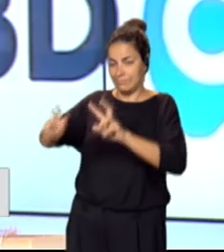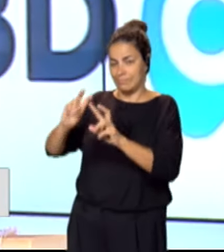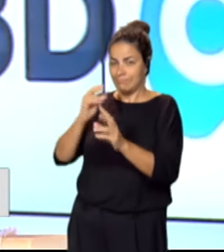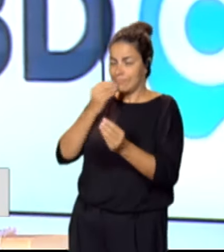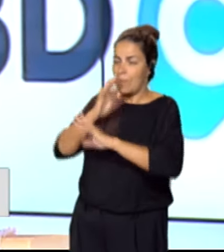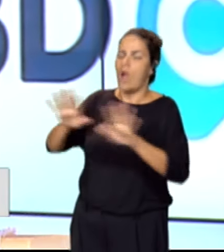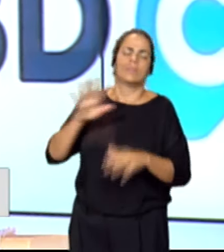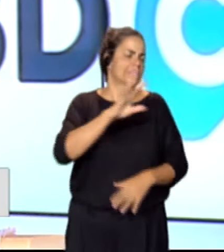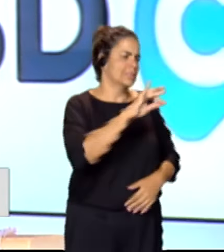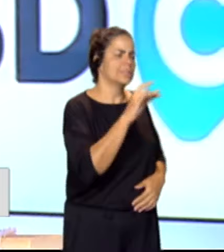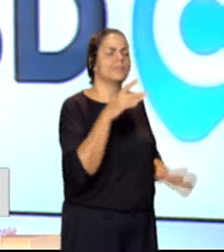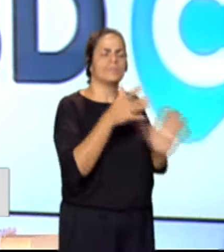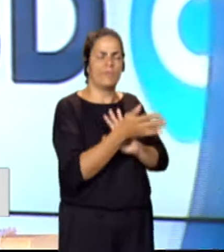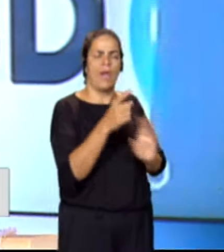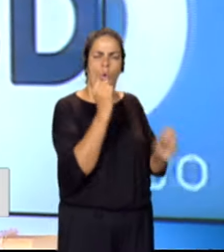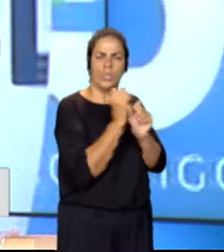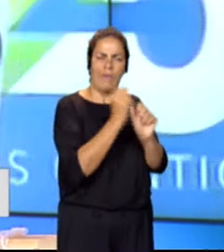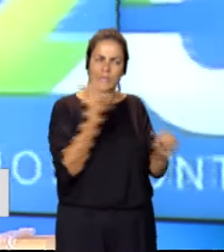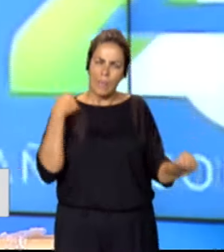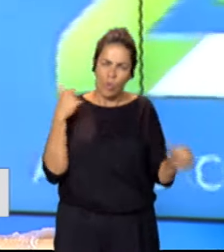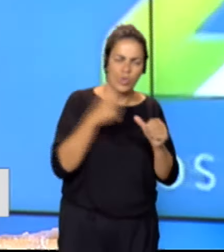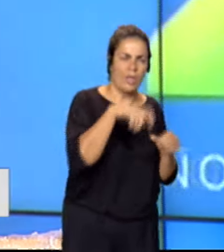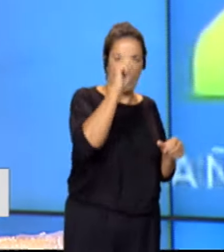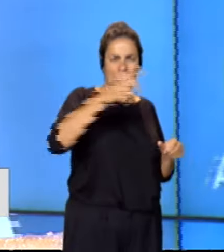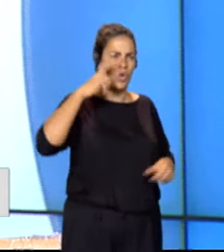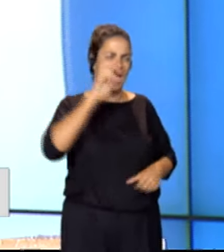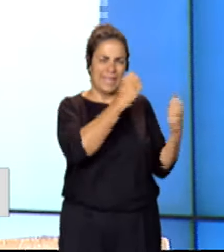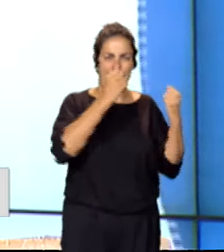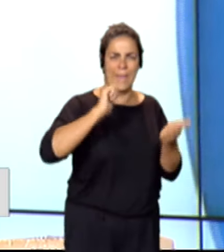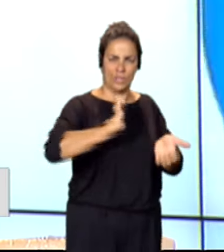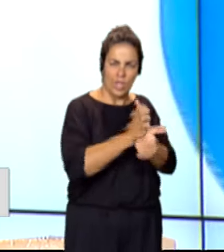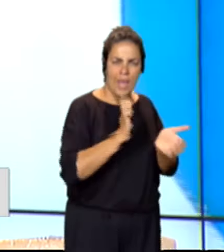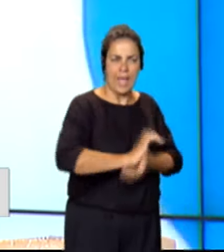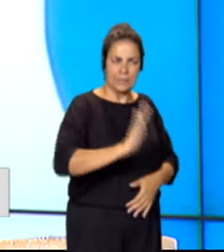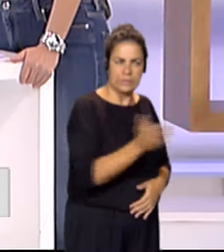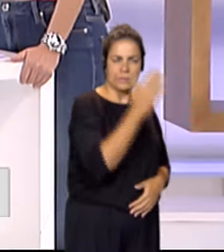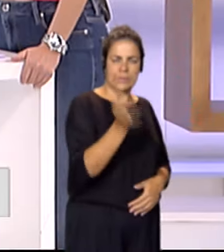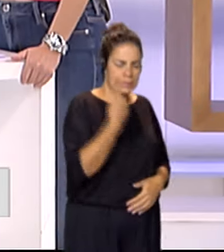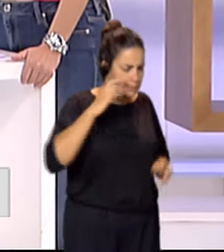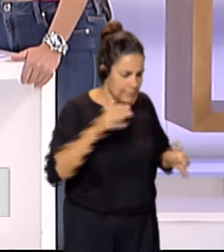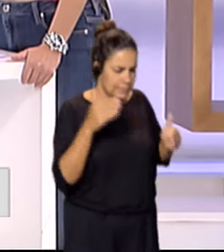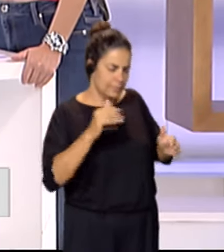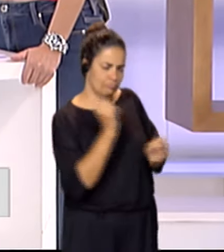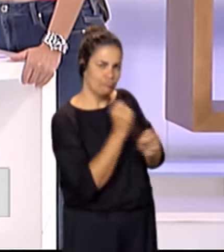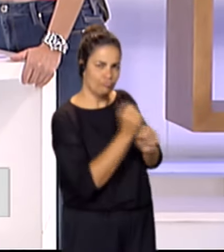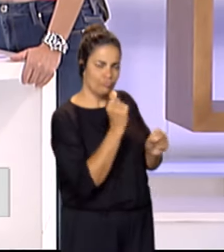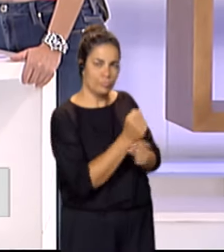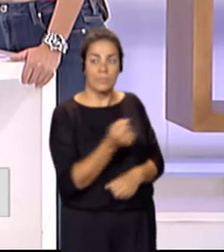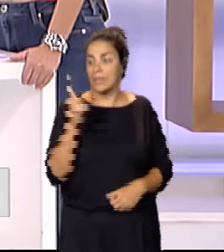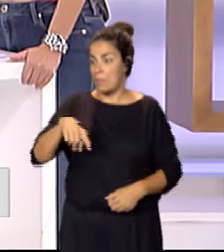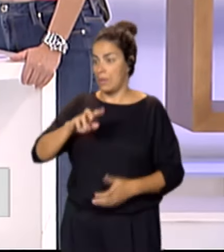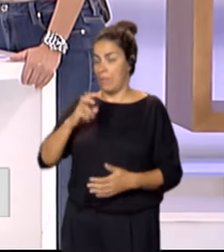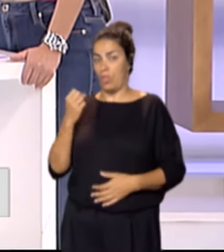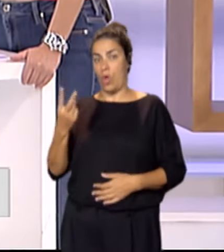entonces es un trabajo de muchos años, de muchos maestros que han pasado por allí y de mucho trabajo, la verdad. Nos has traído además otros dos, han empezado a hacer